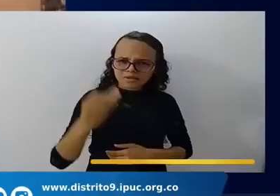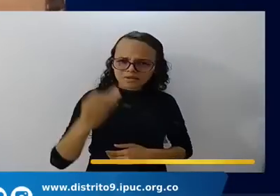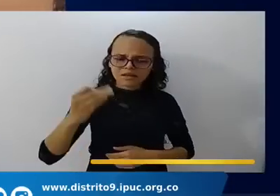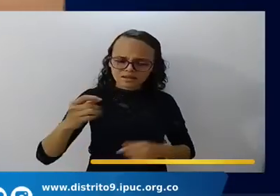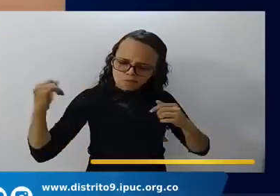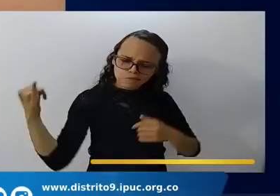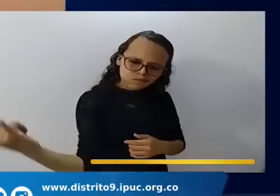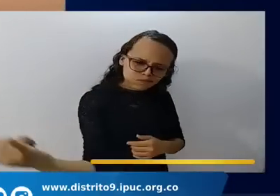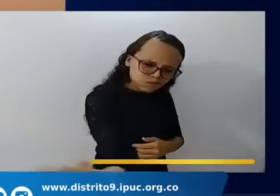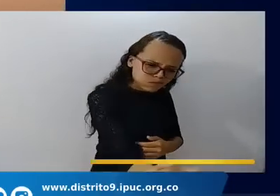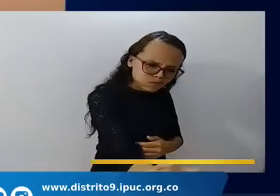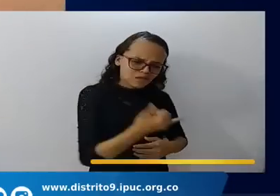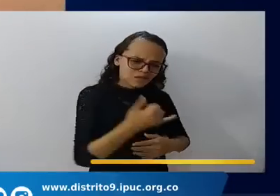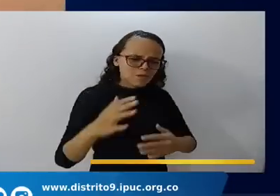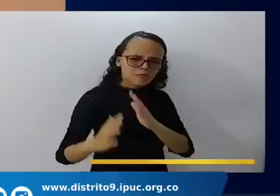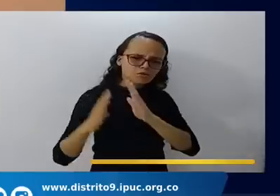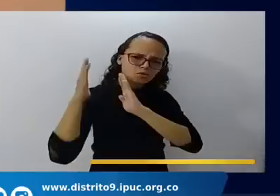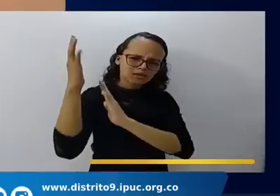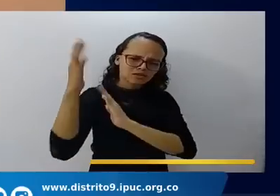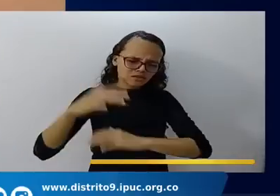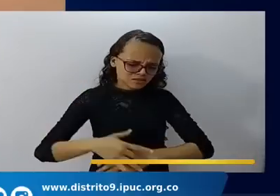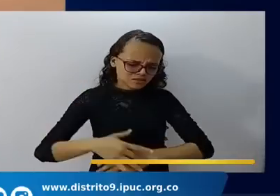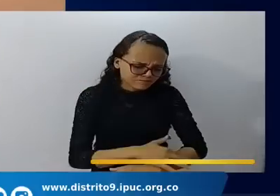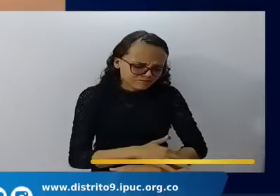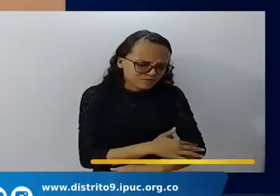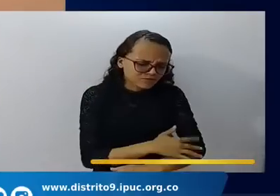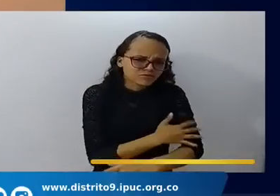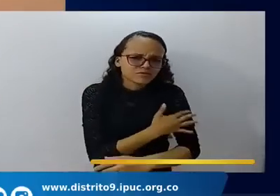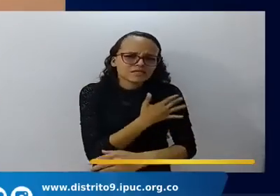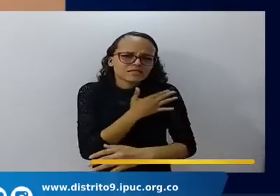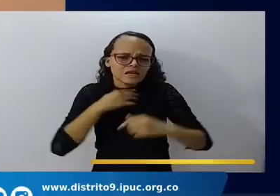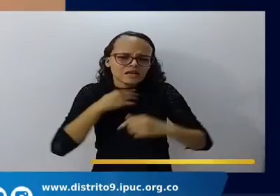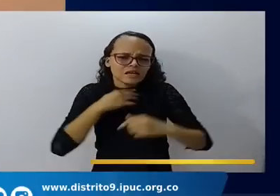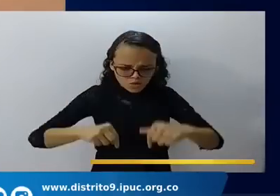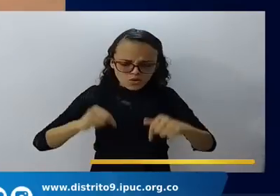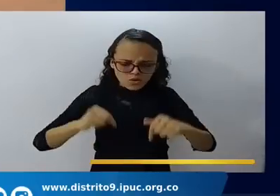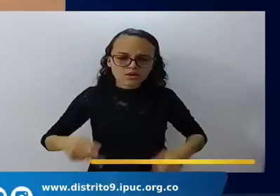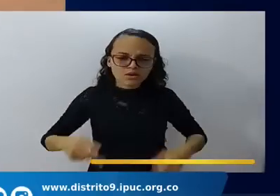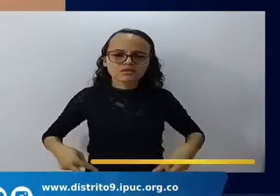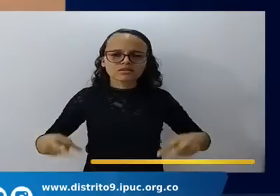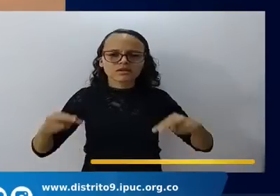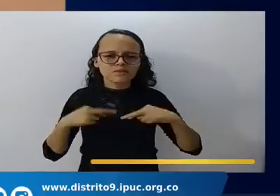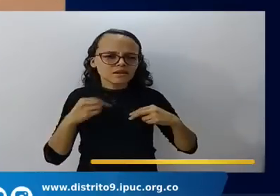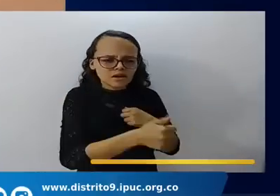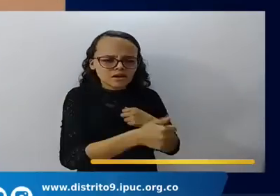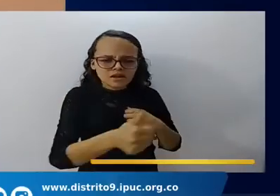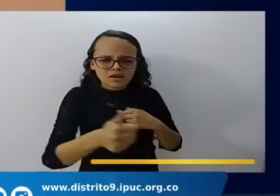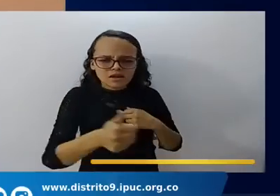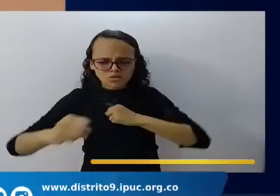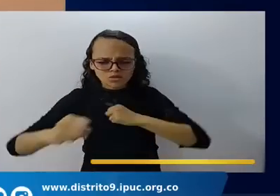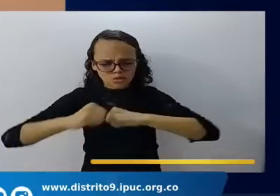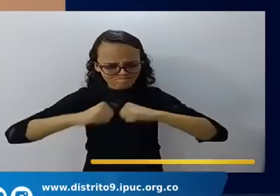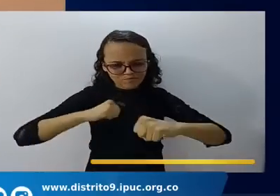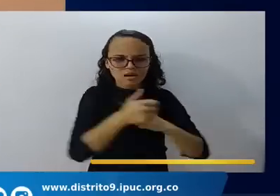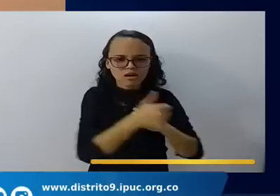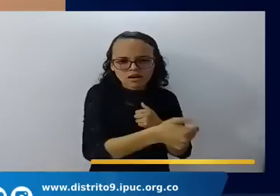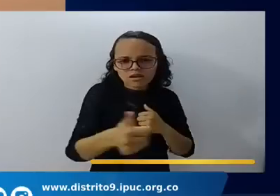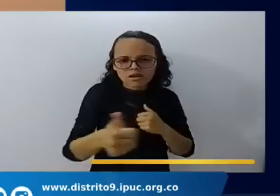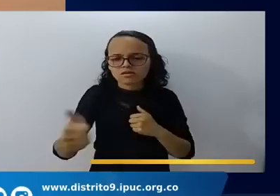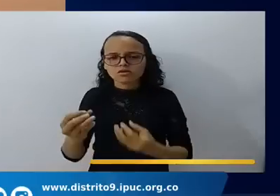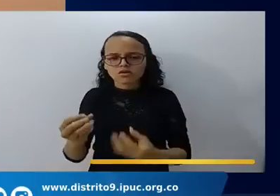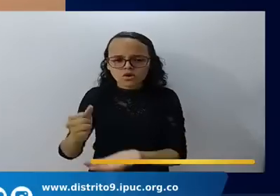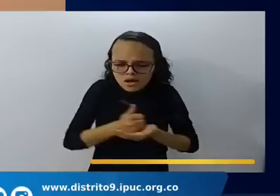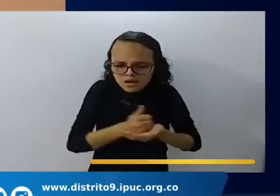pero que lo podemos sentir moverse en nuestra vida actuar en favor de cada uno de